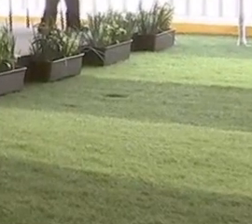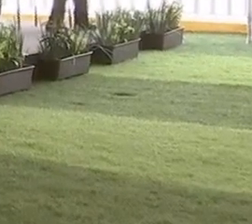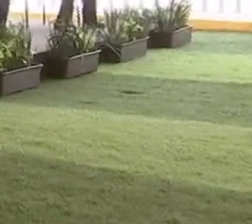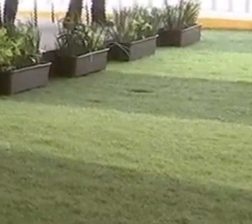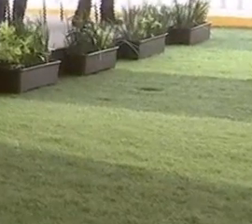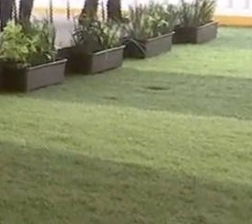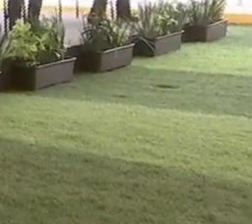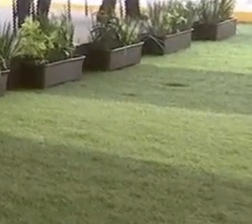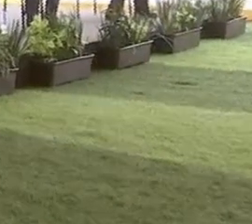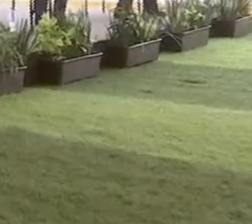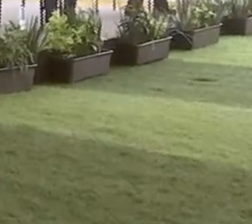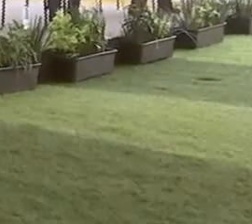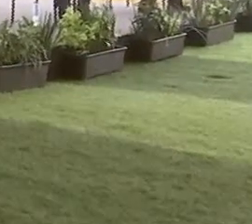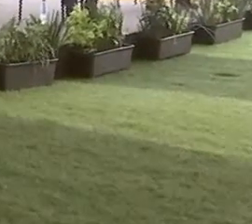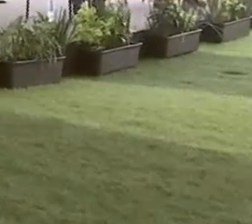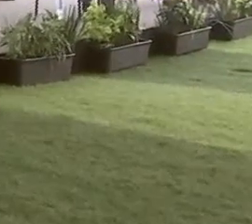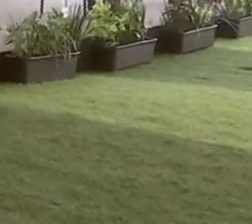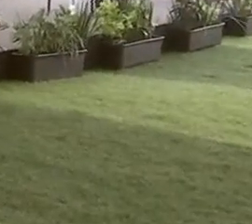Mexicanos.